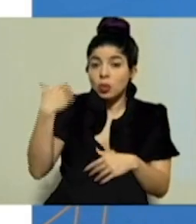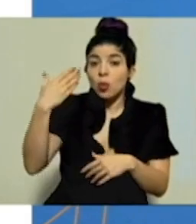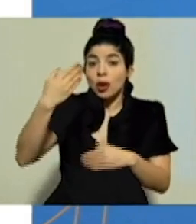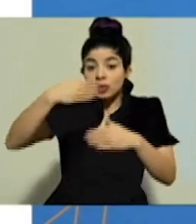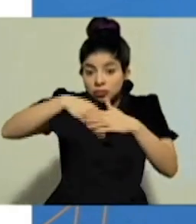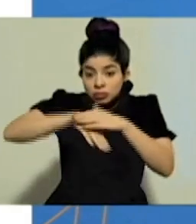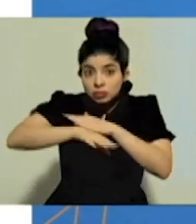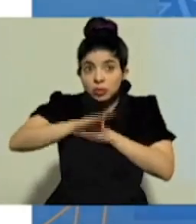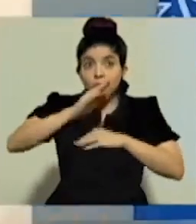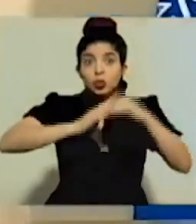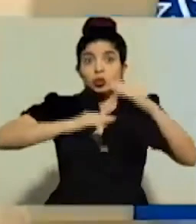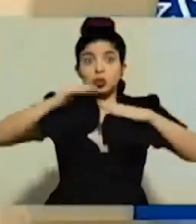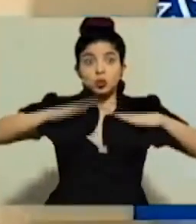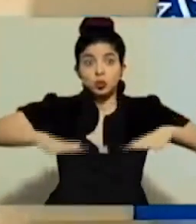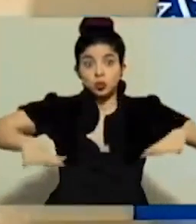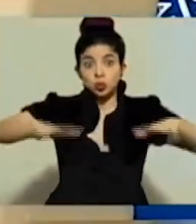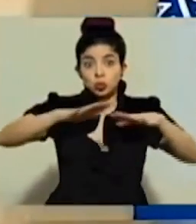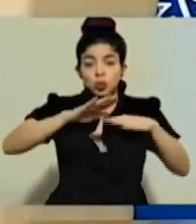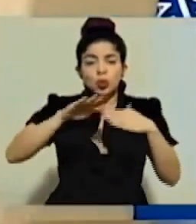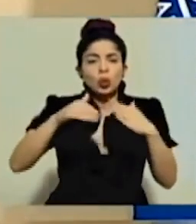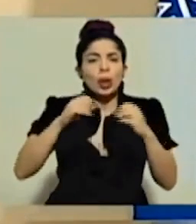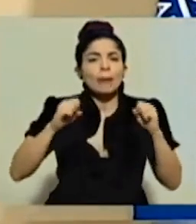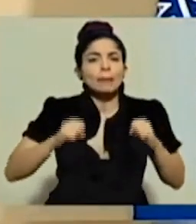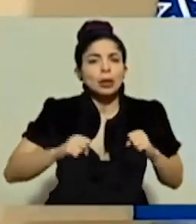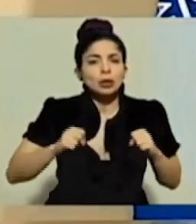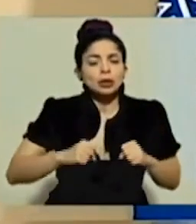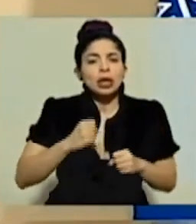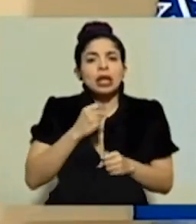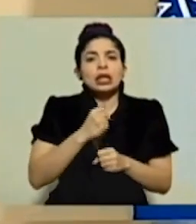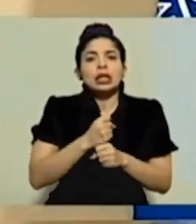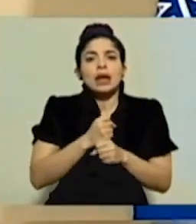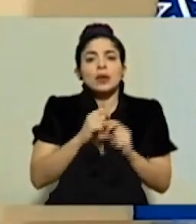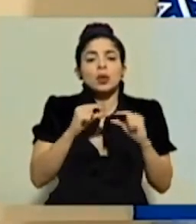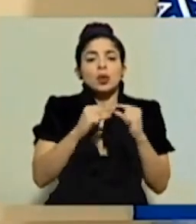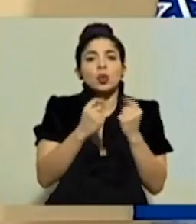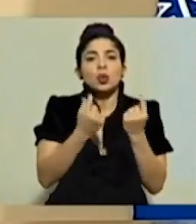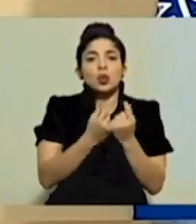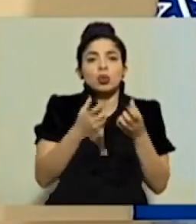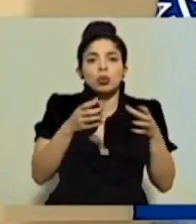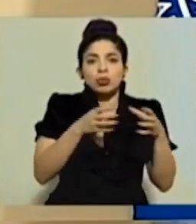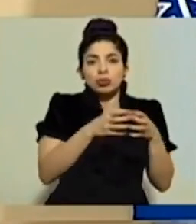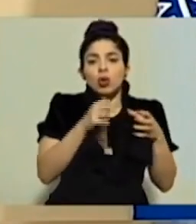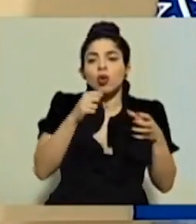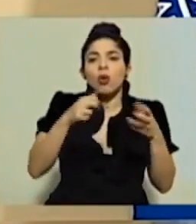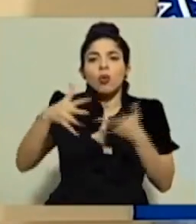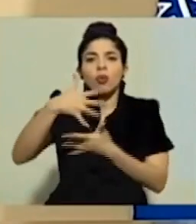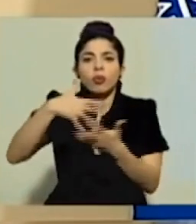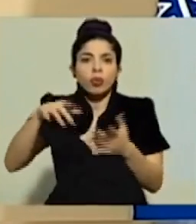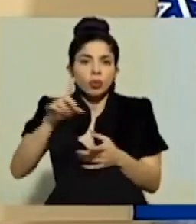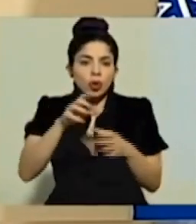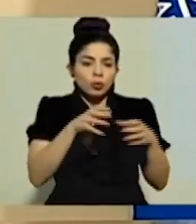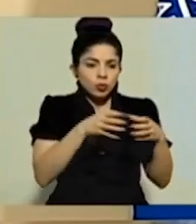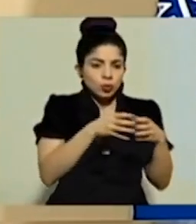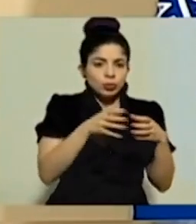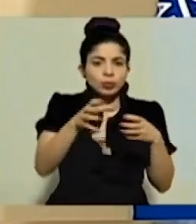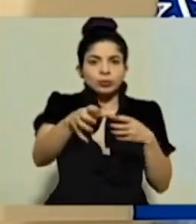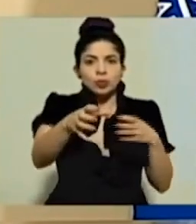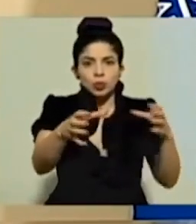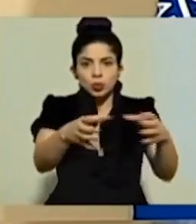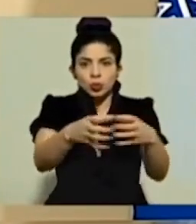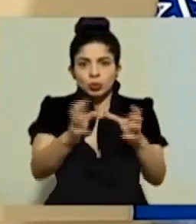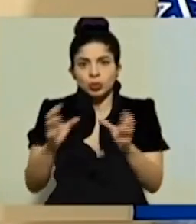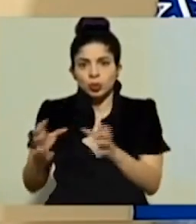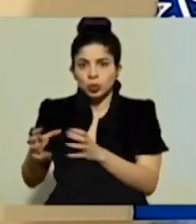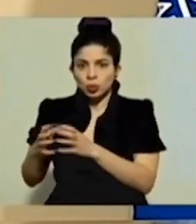de la construcción, en la medida de lo posible, que se trabaje con cuadrillas que no roten. Cuando no es posible, entonces, darle